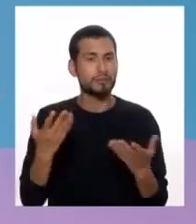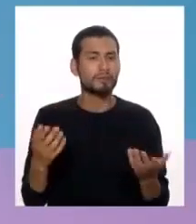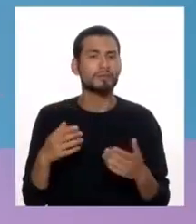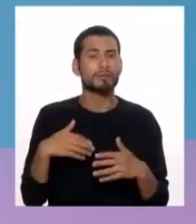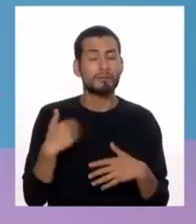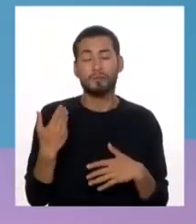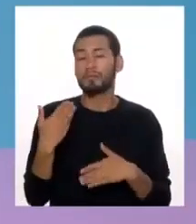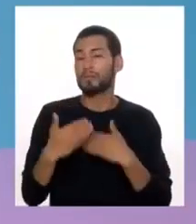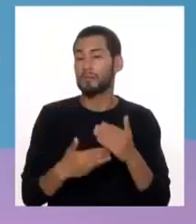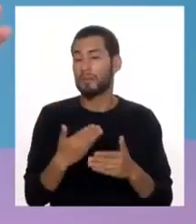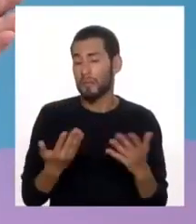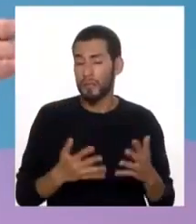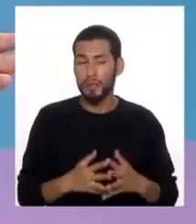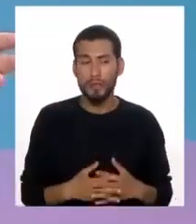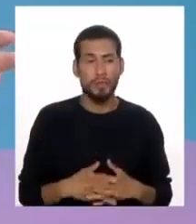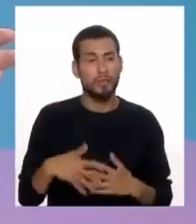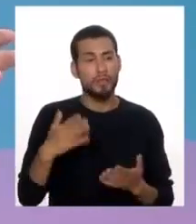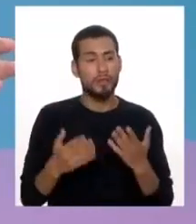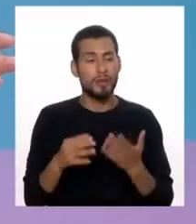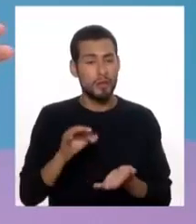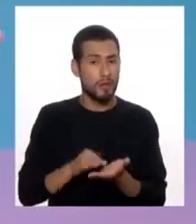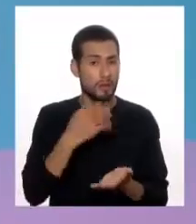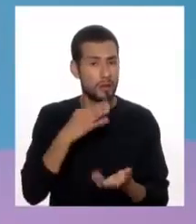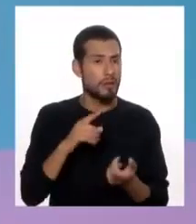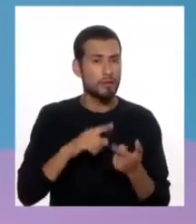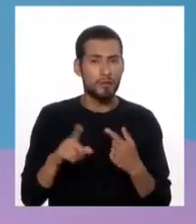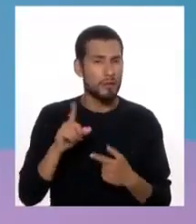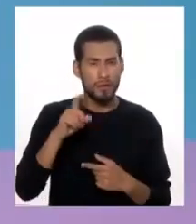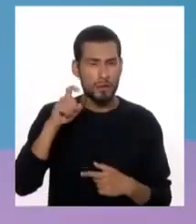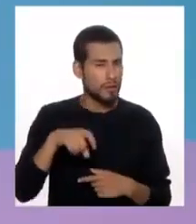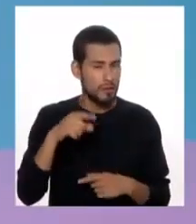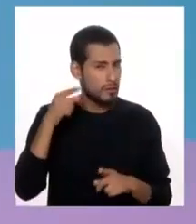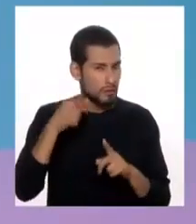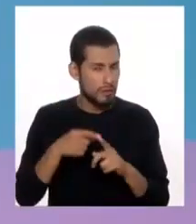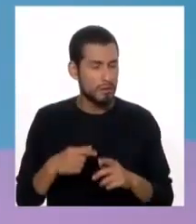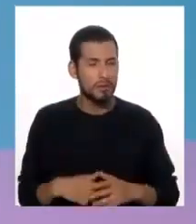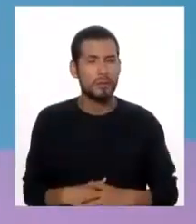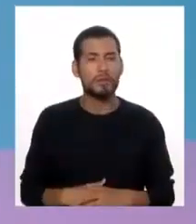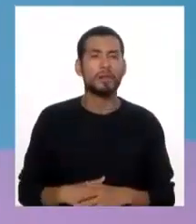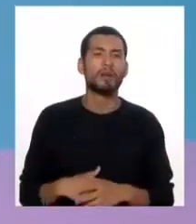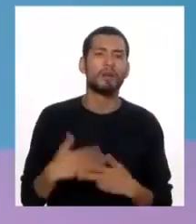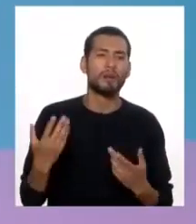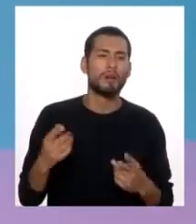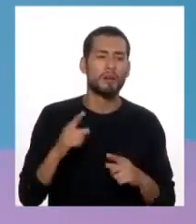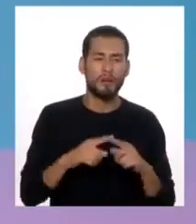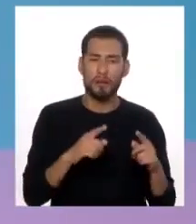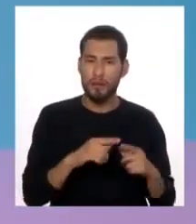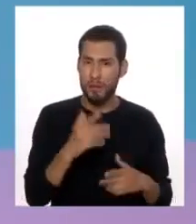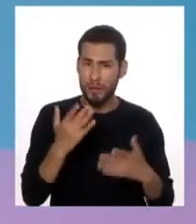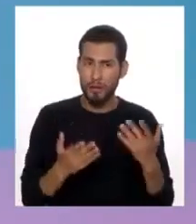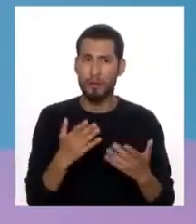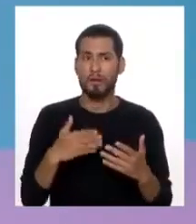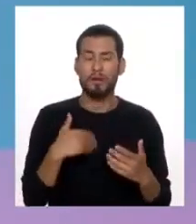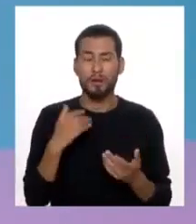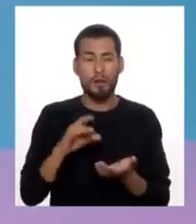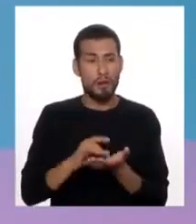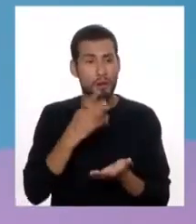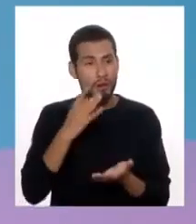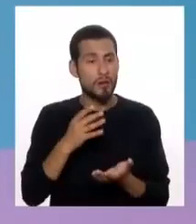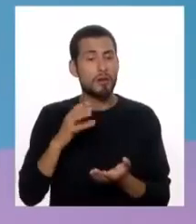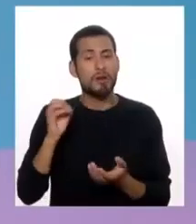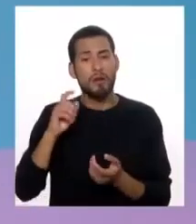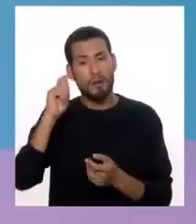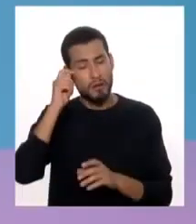requerir a veces medicación, pero no necesariamente. Hay cuadros que van a requerir medicación y